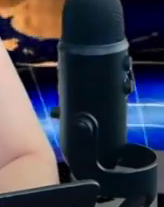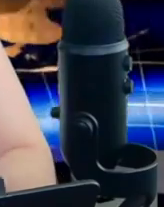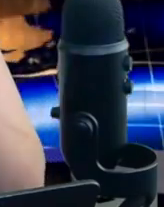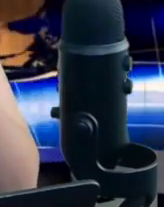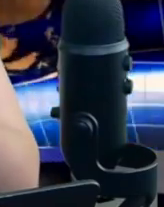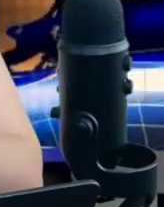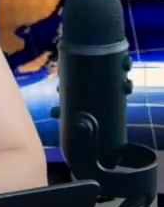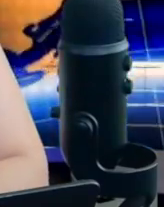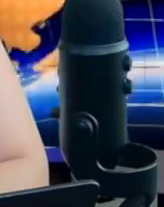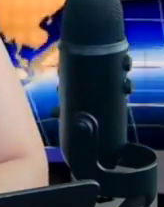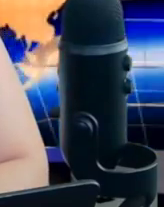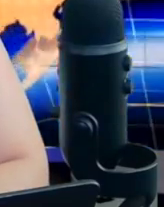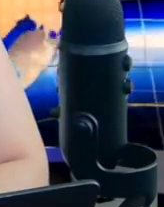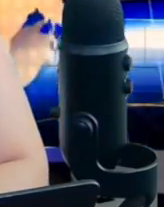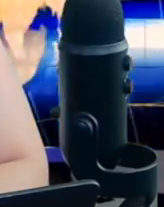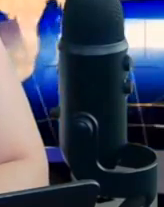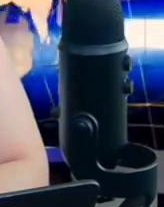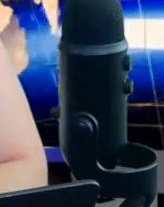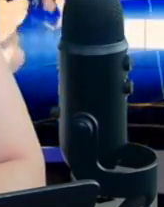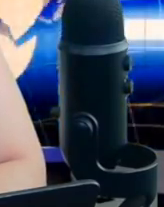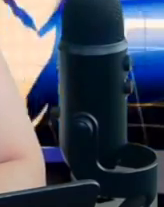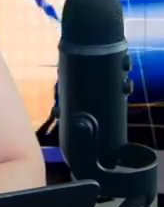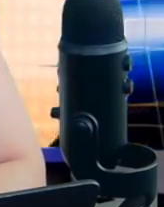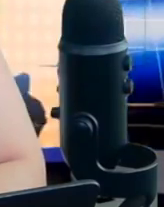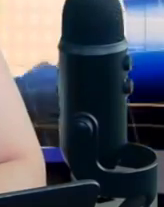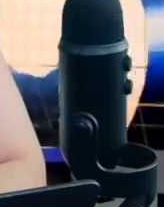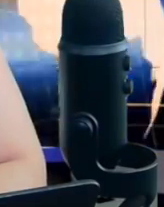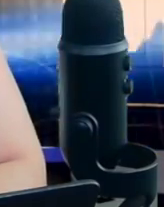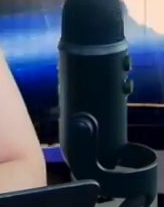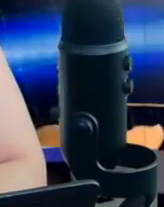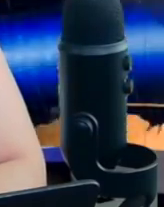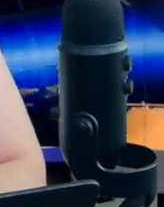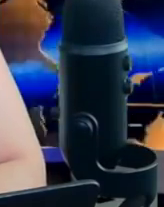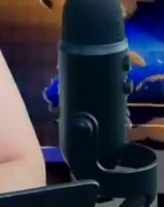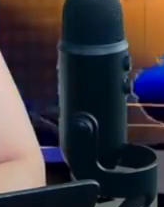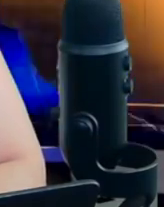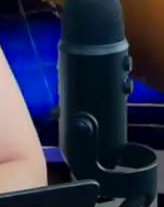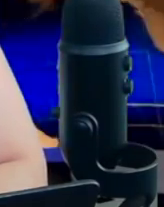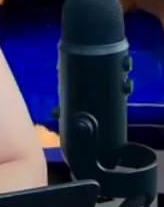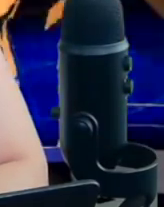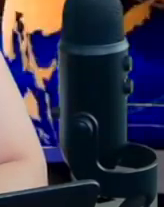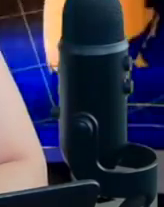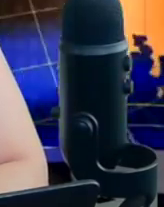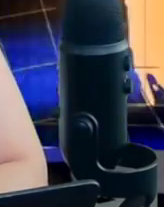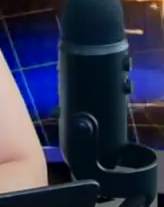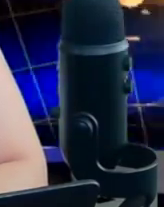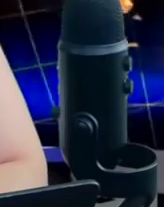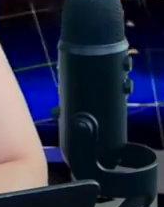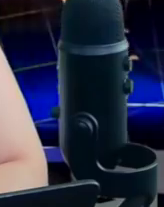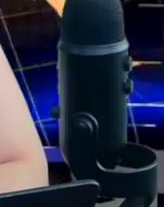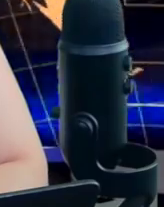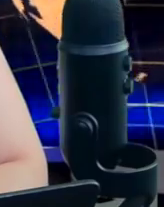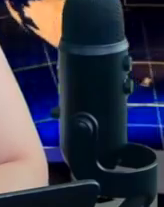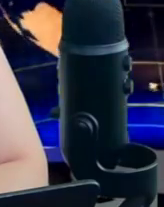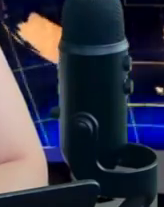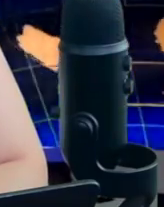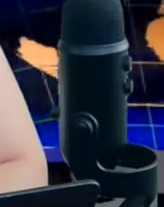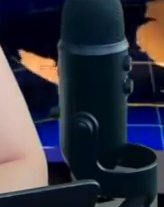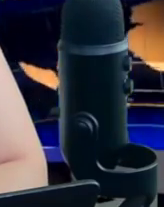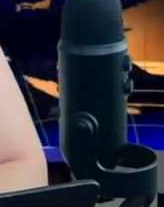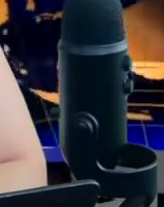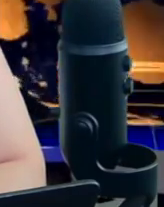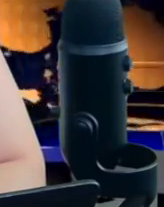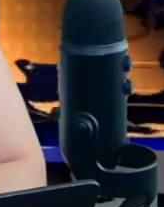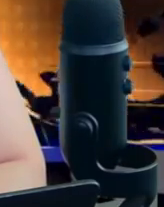Y pues bien, amigos, bien familia, ahí lo tienen, esto es lo que dijo el presidente López Obrador y que está pidiendo que toda la República